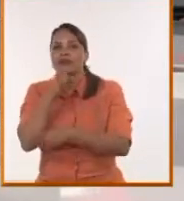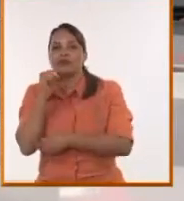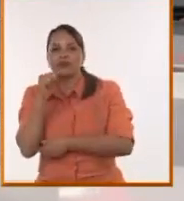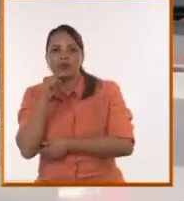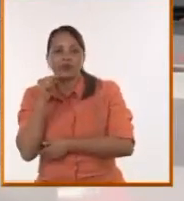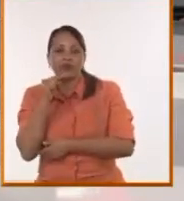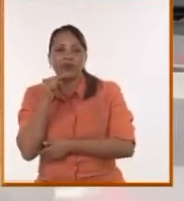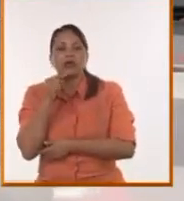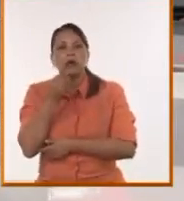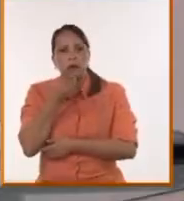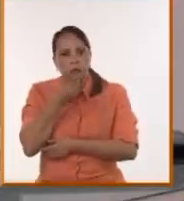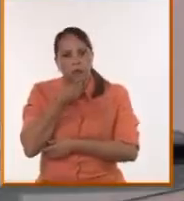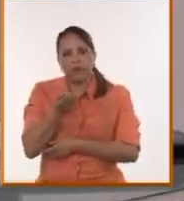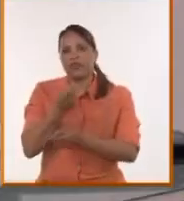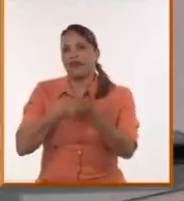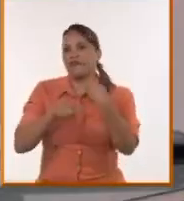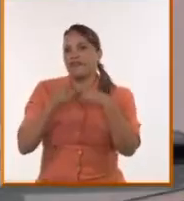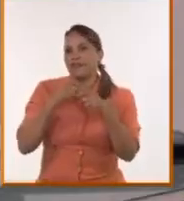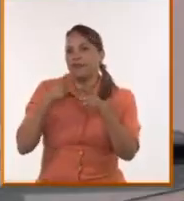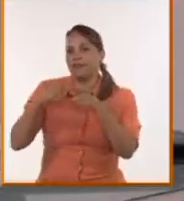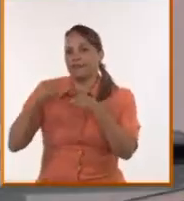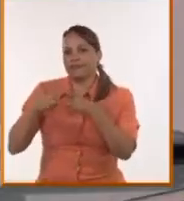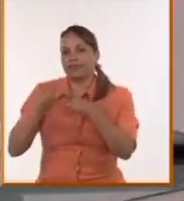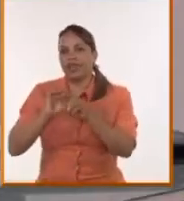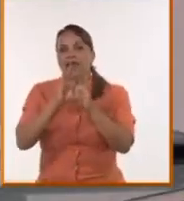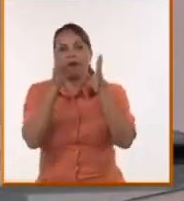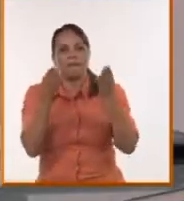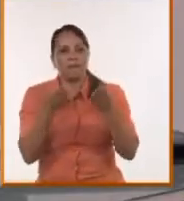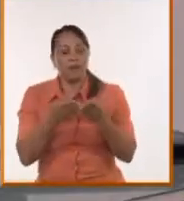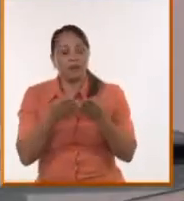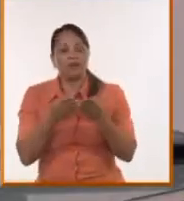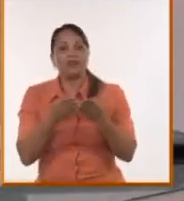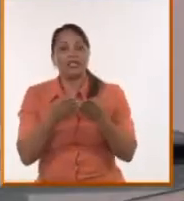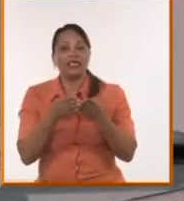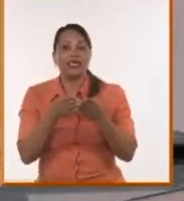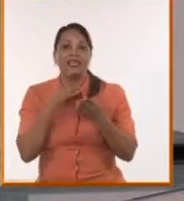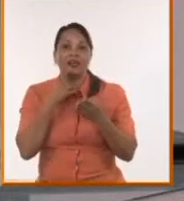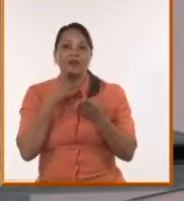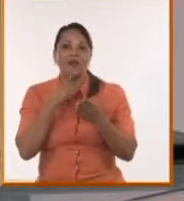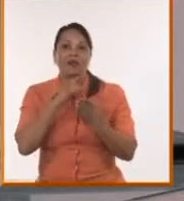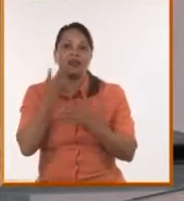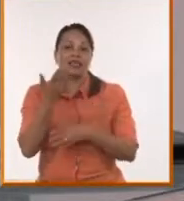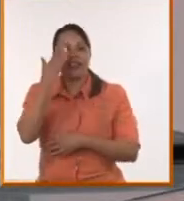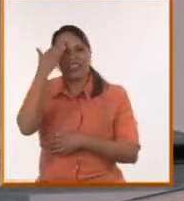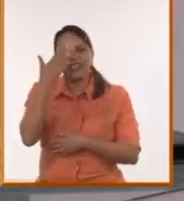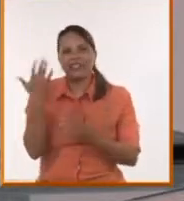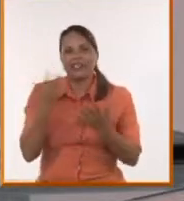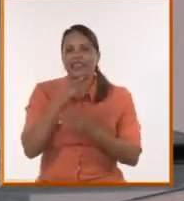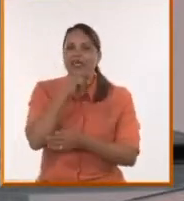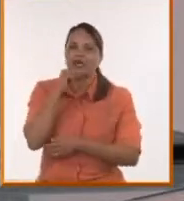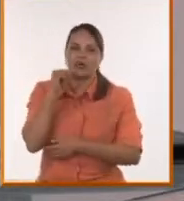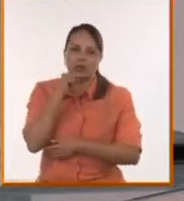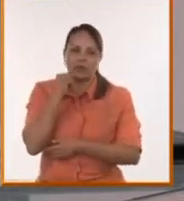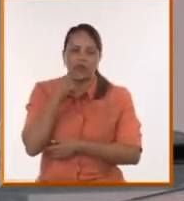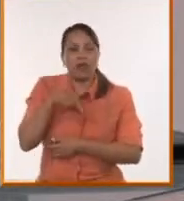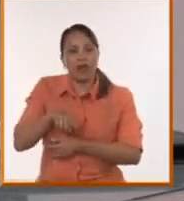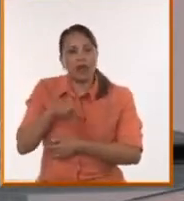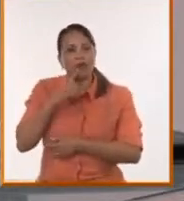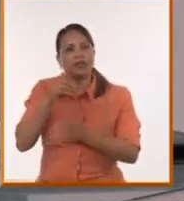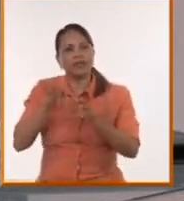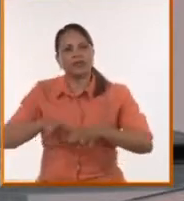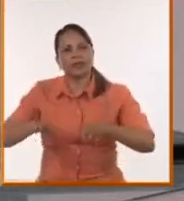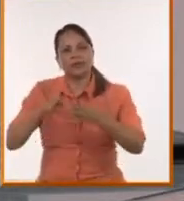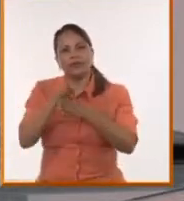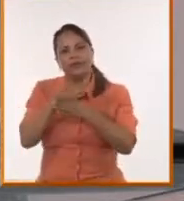vender sus producciones hacia el mundo precisamente porque lo hacía con la energía rusa, ahora se haya